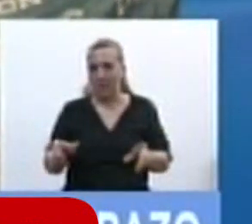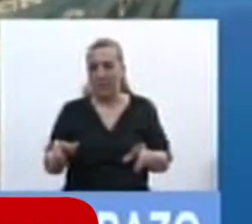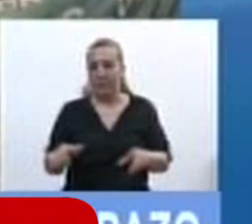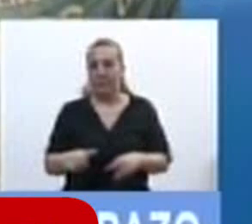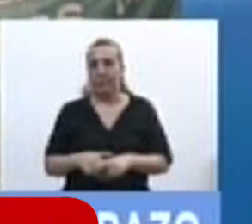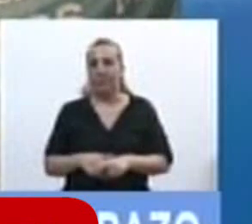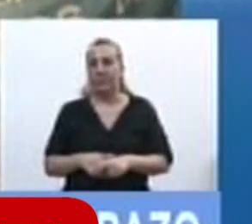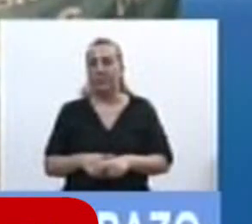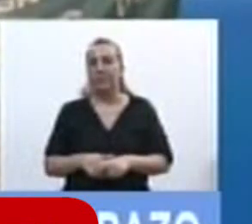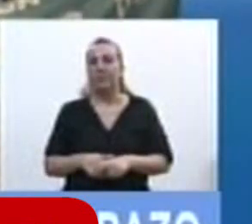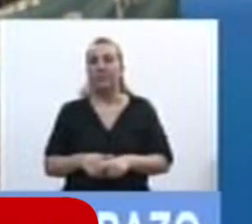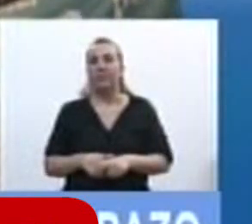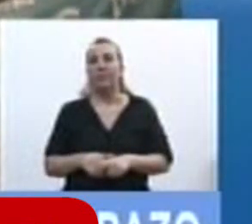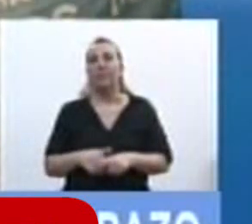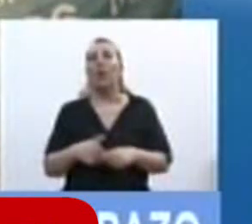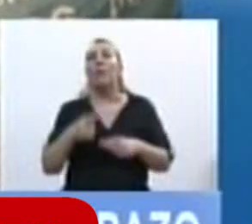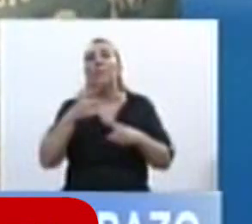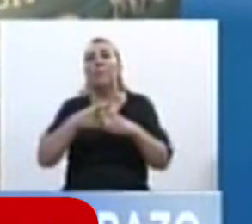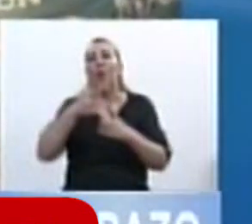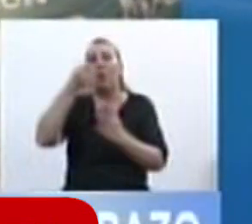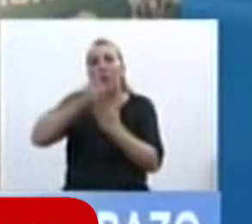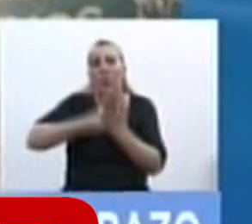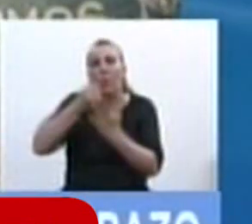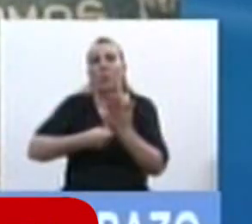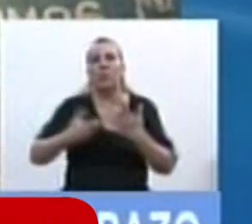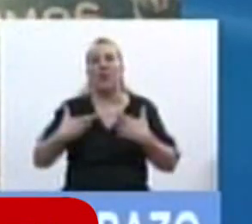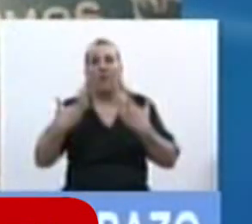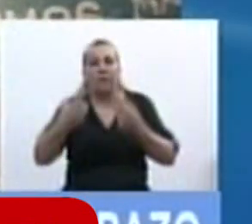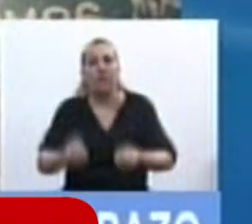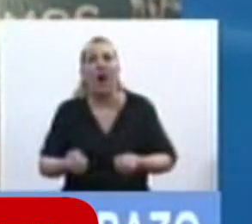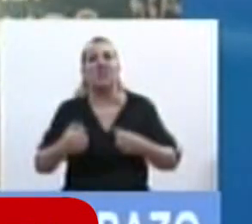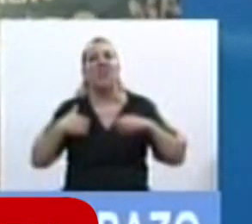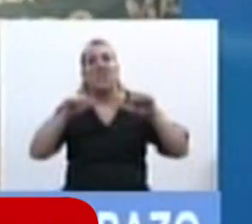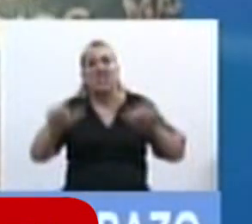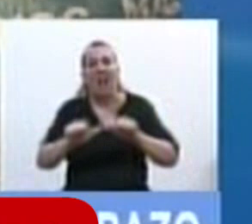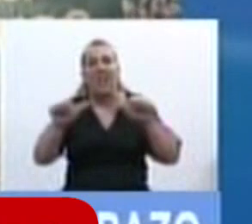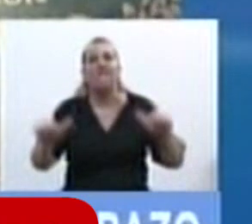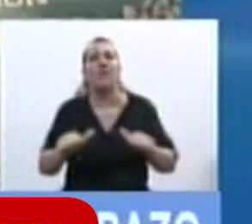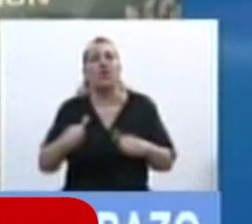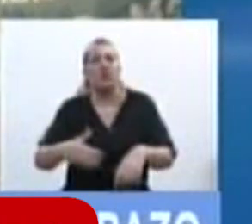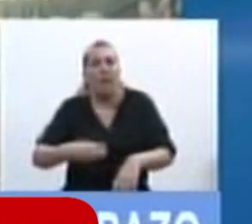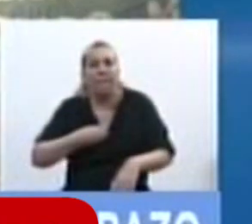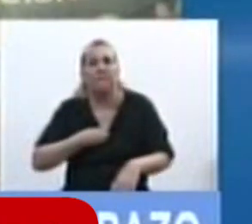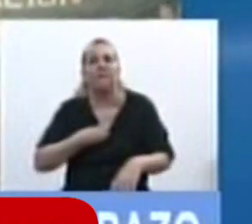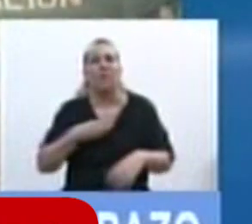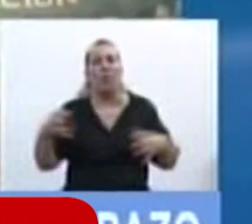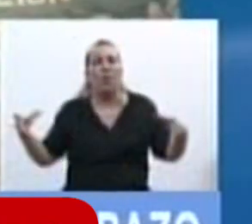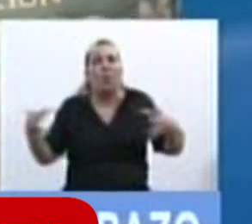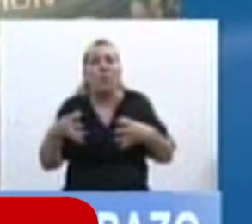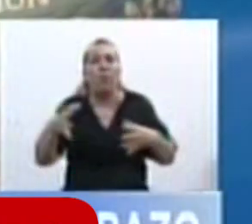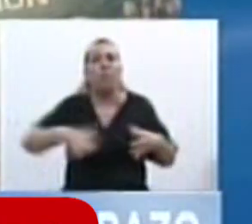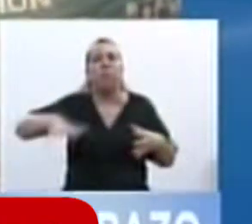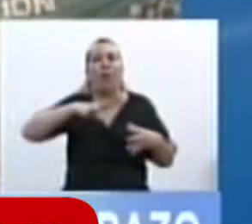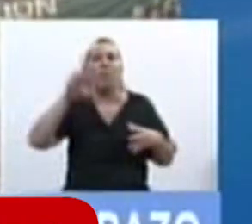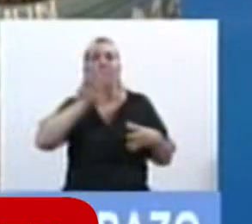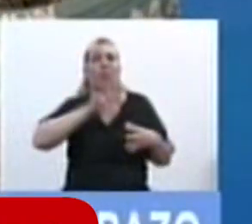Y a través de la lucha, del esfuerzo, del sacrificio, de la pasión, del colectivo de mujeres,